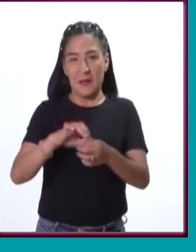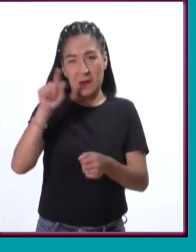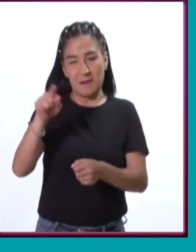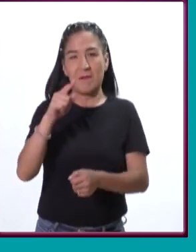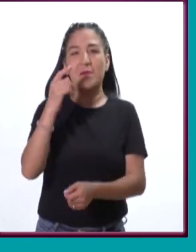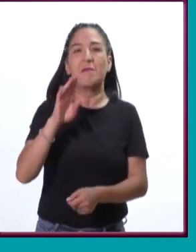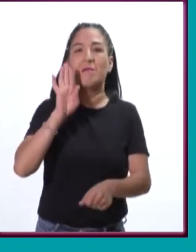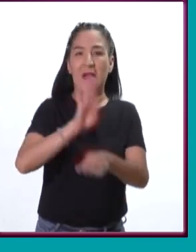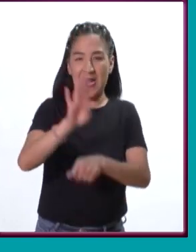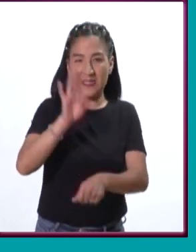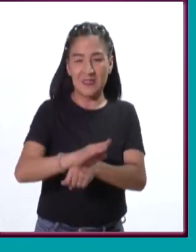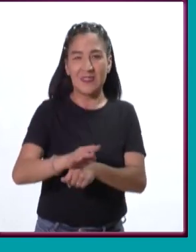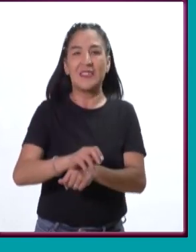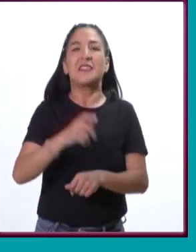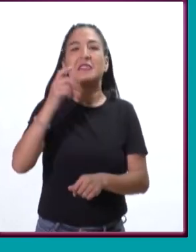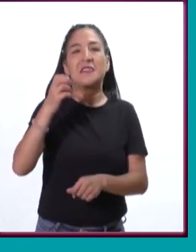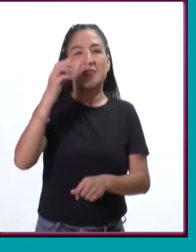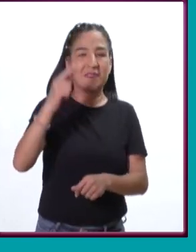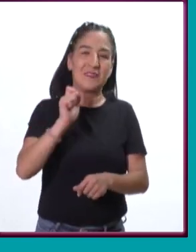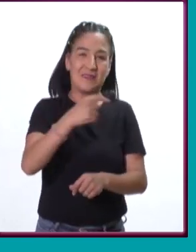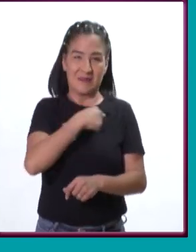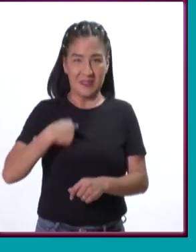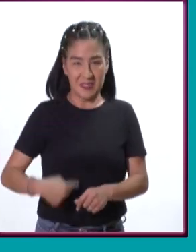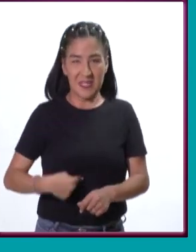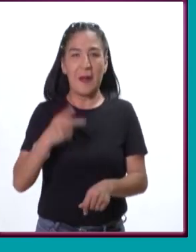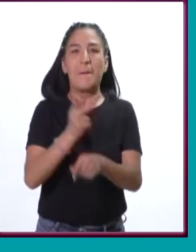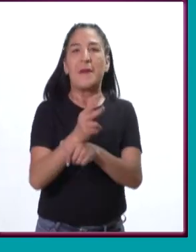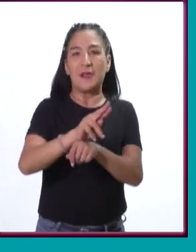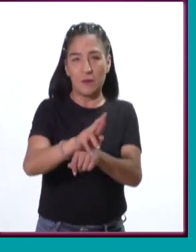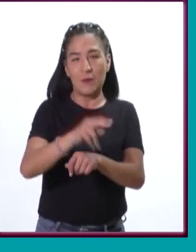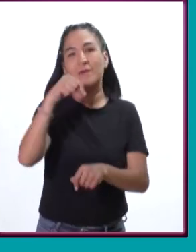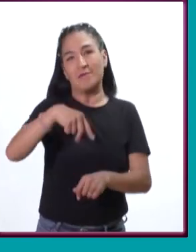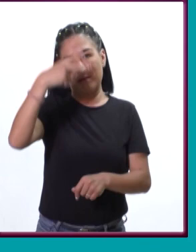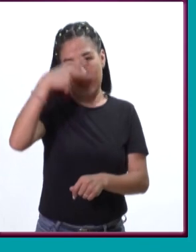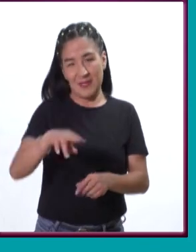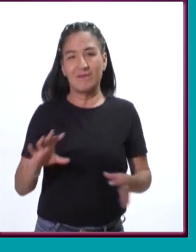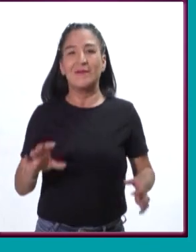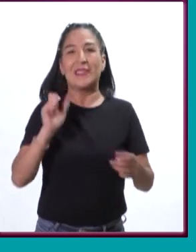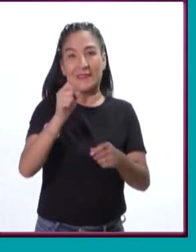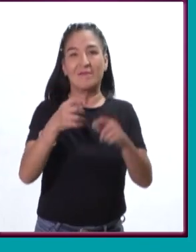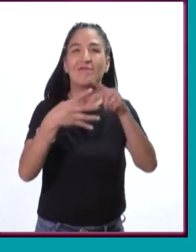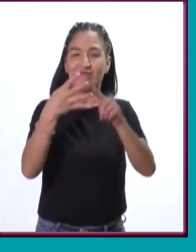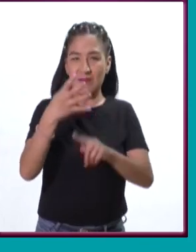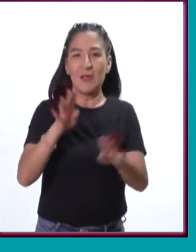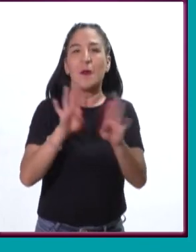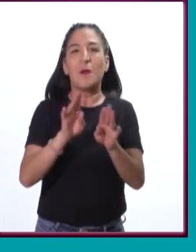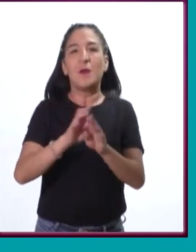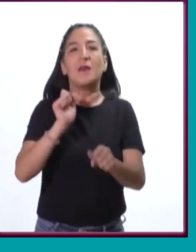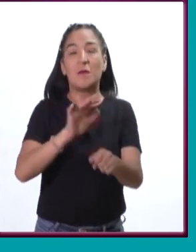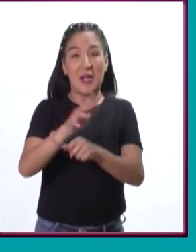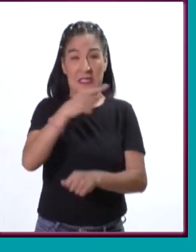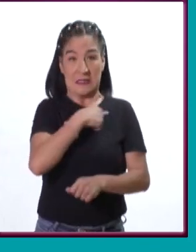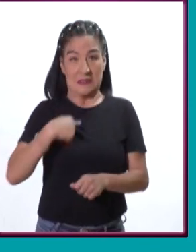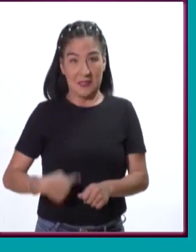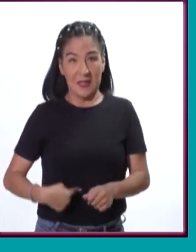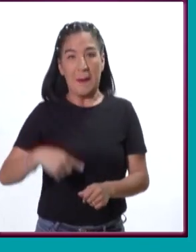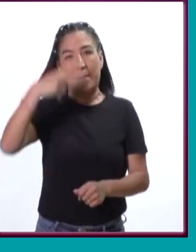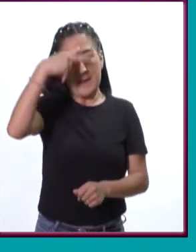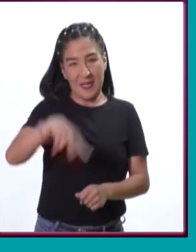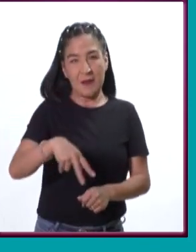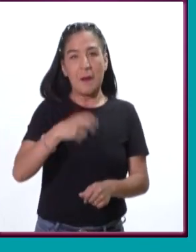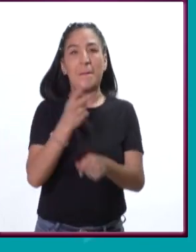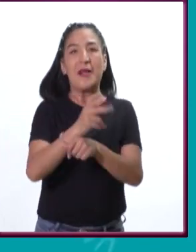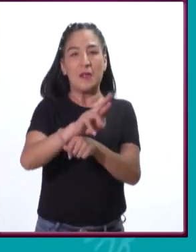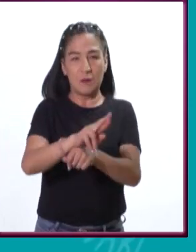Lo que le puedo decir es que tenemos una de las tres floras más ricas del mundo, junto